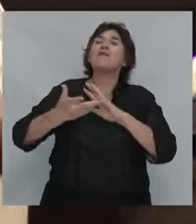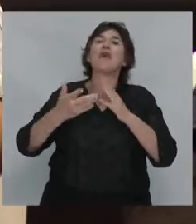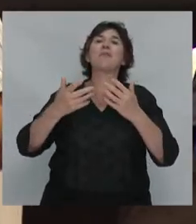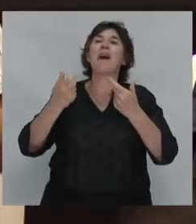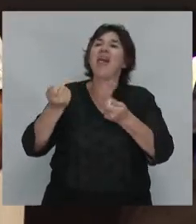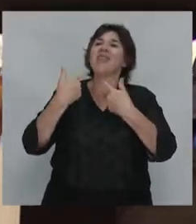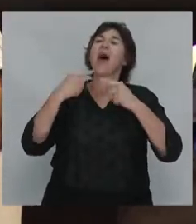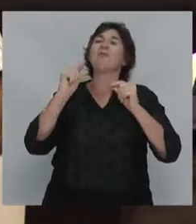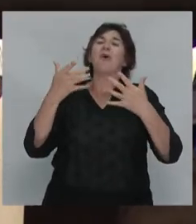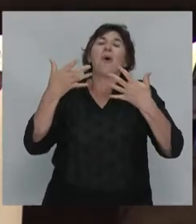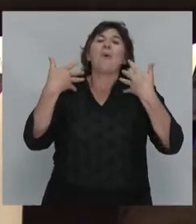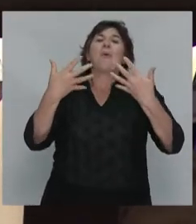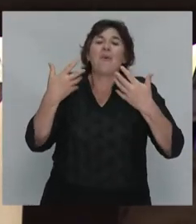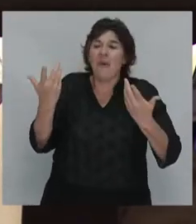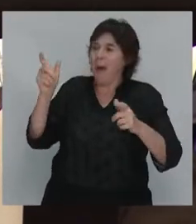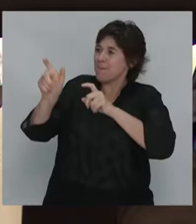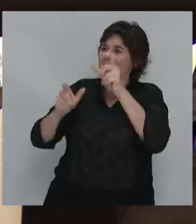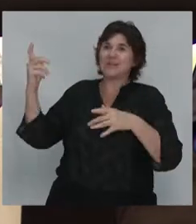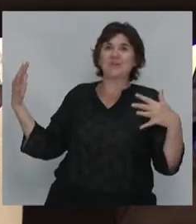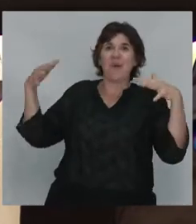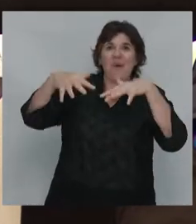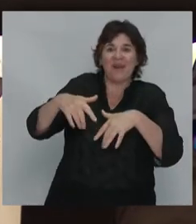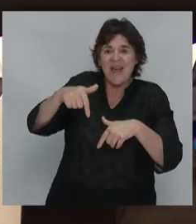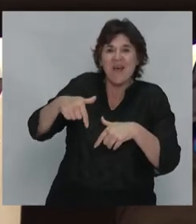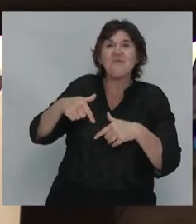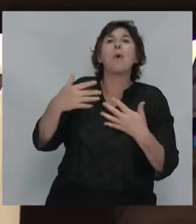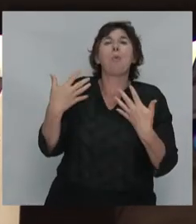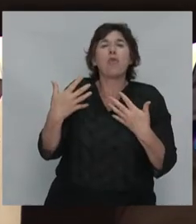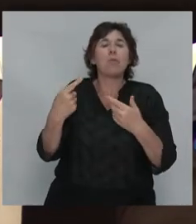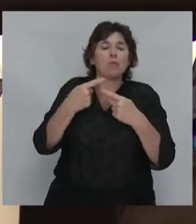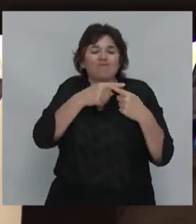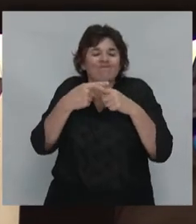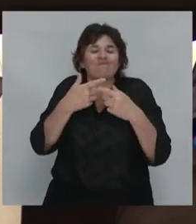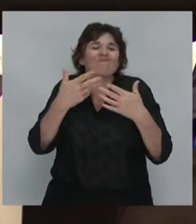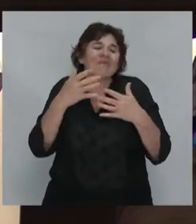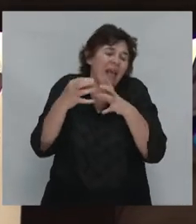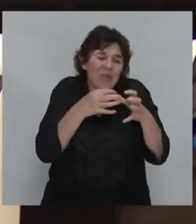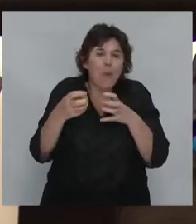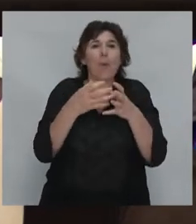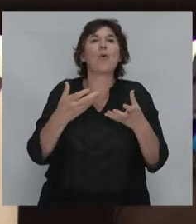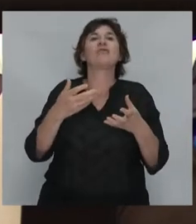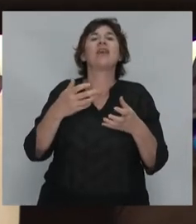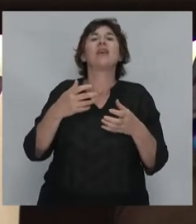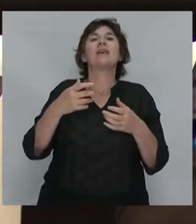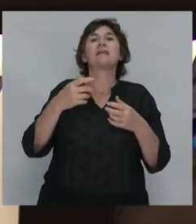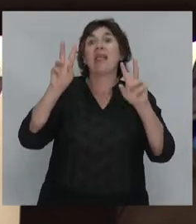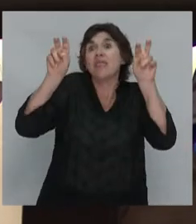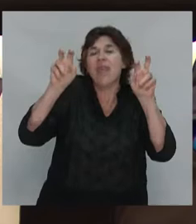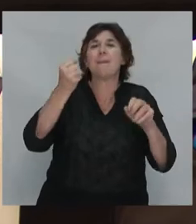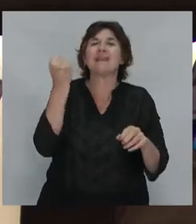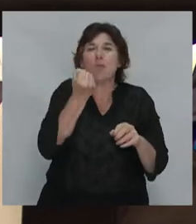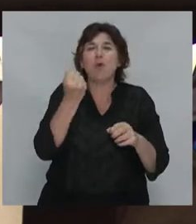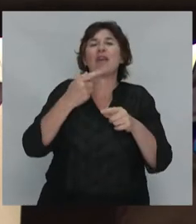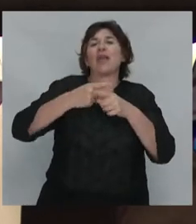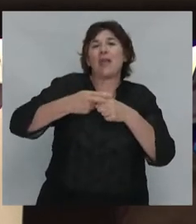vamos a decir de aire fresco, porque en estos días hemos podido discutir los temas más relevantes desde la política y ahora este